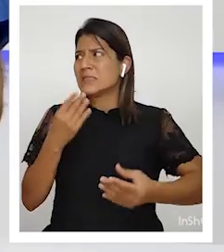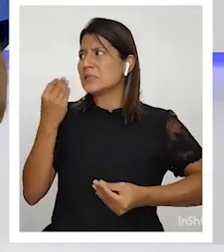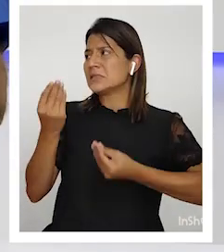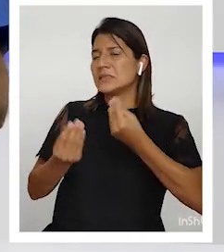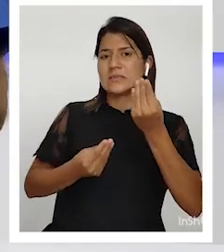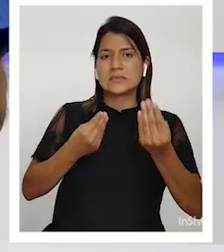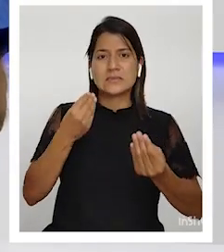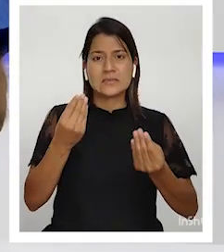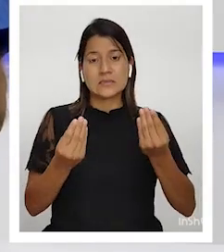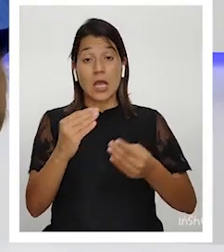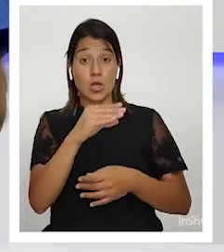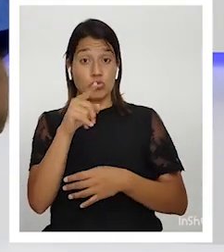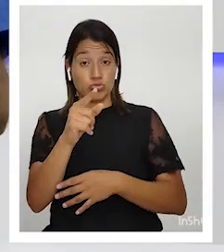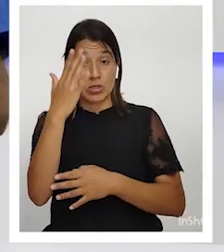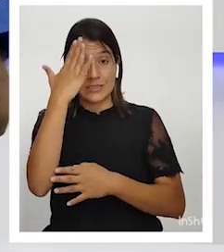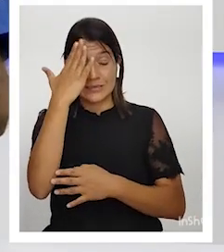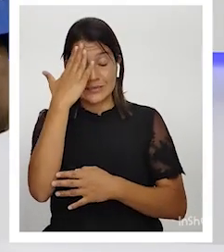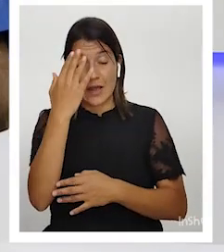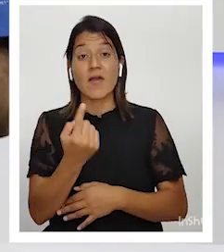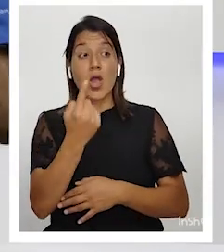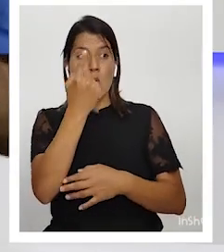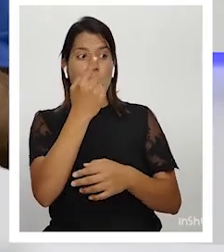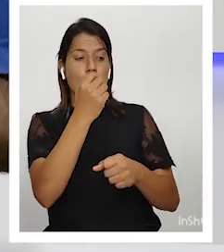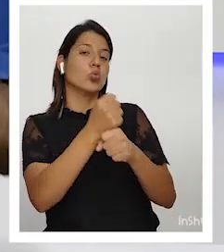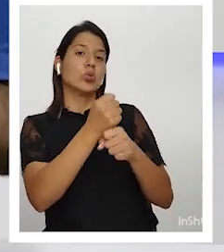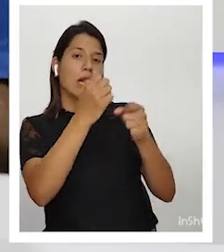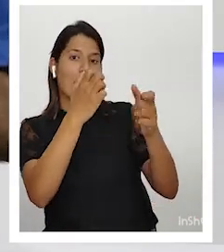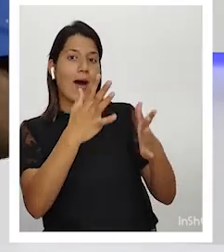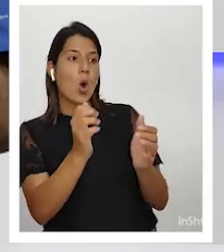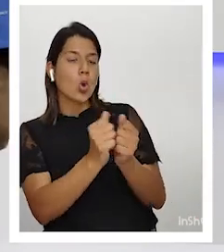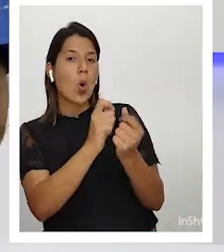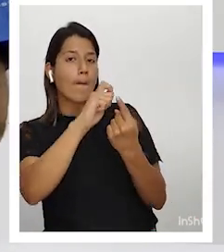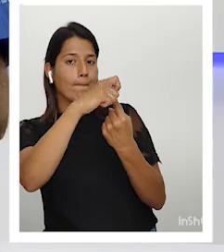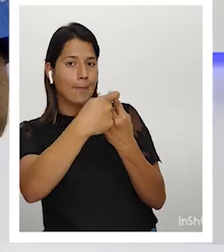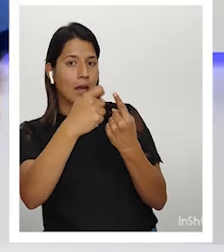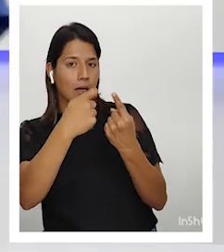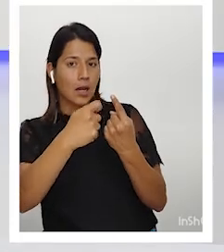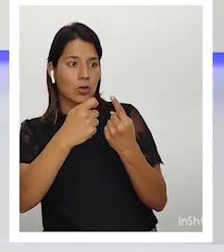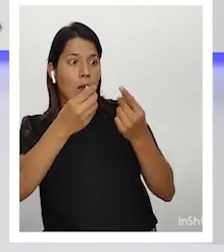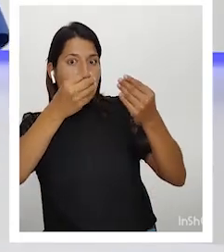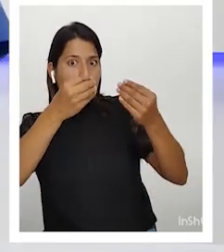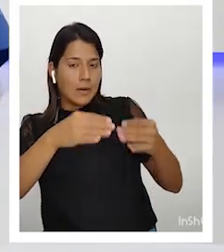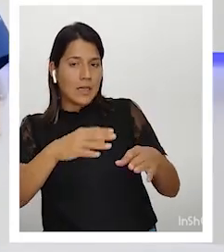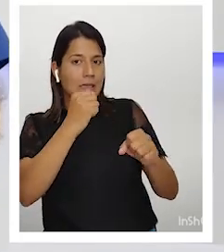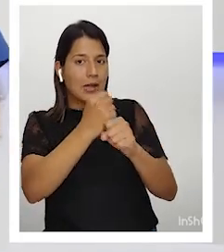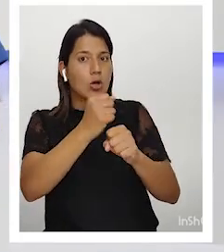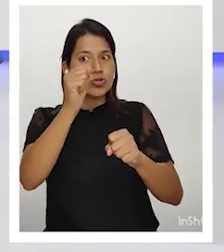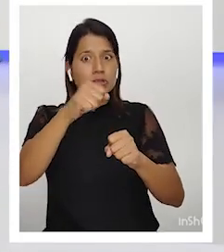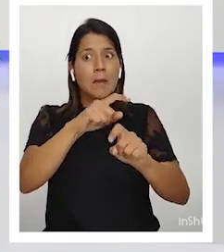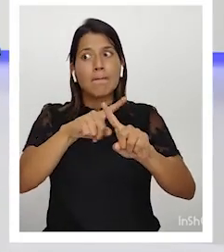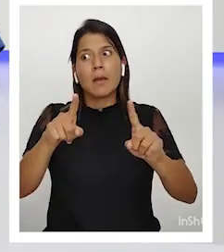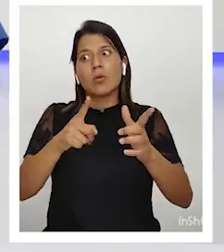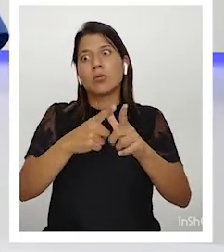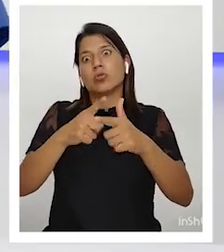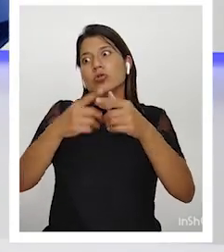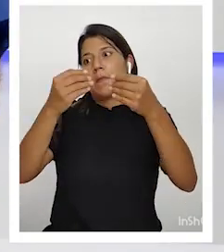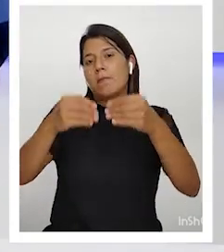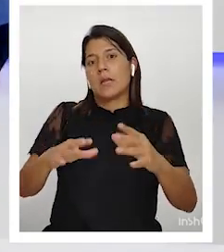Y usted sabe que un obrero bananero no es solo que pierde el trabajo, pierde la casa. Tiene que andar con la familia por arriba y por abajo.